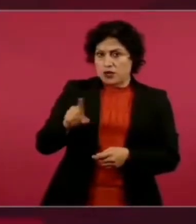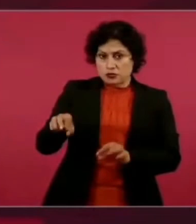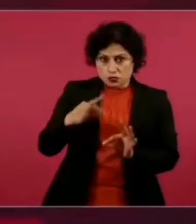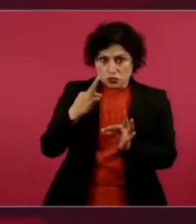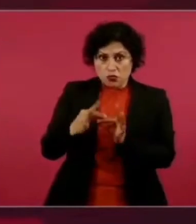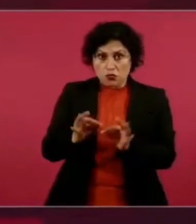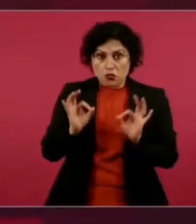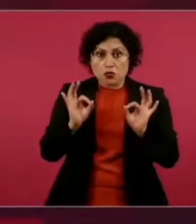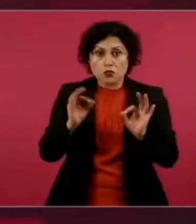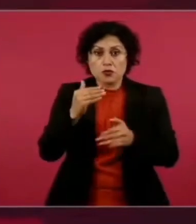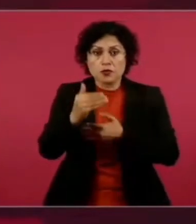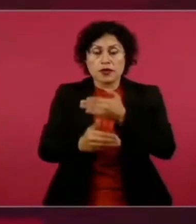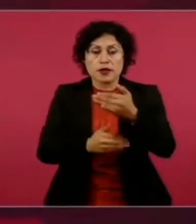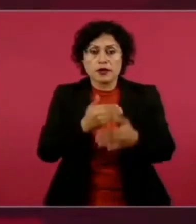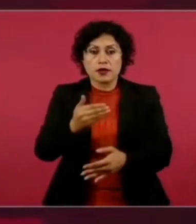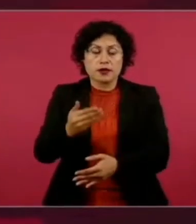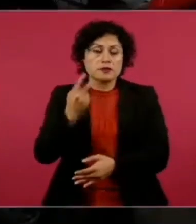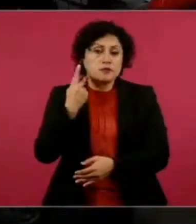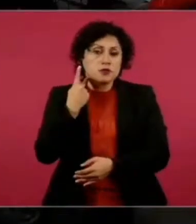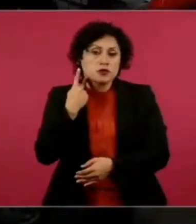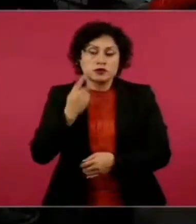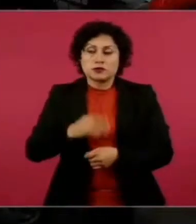quiero hablar.